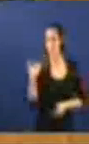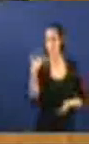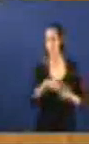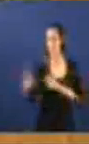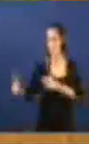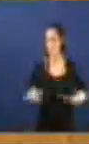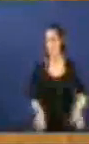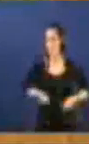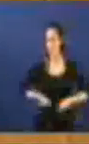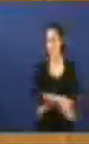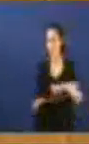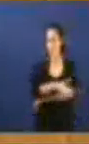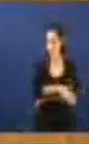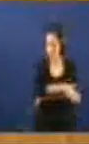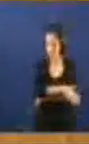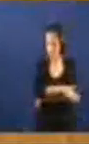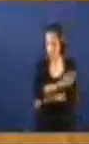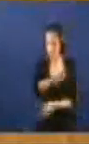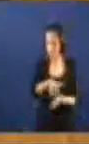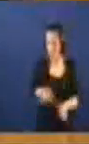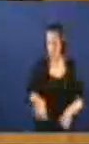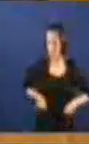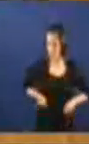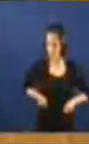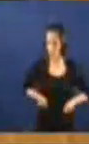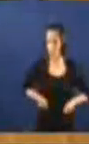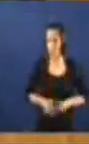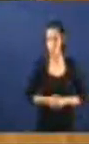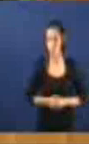É Como decía O meu chorado